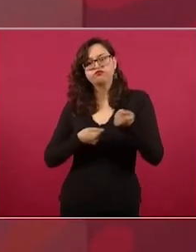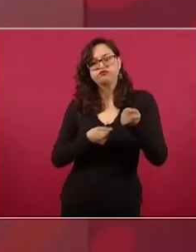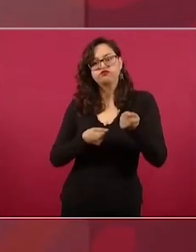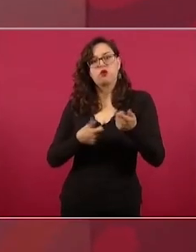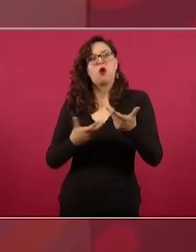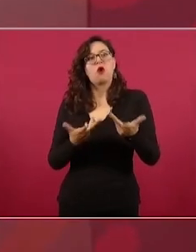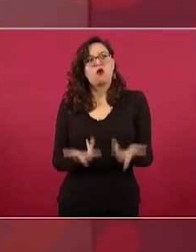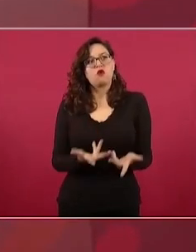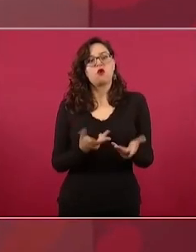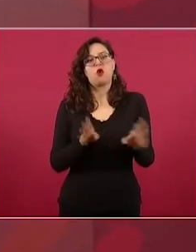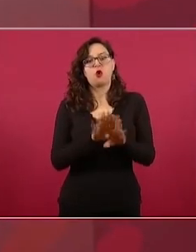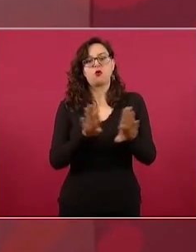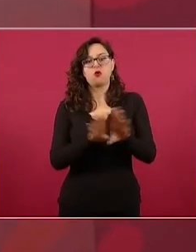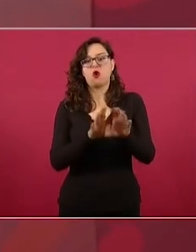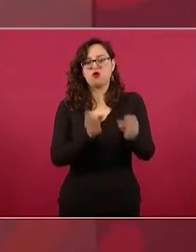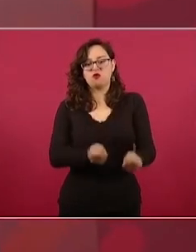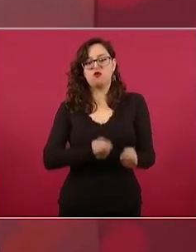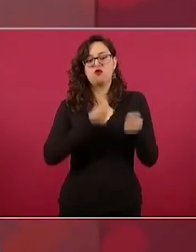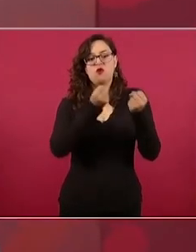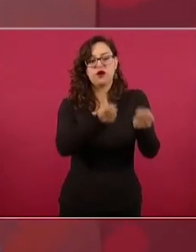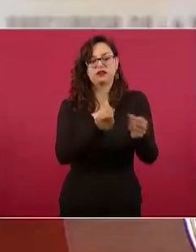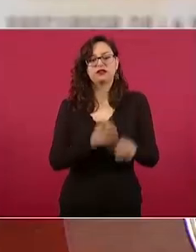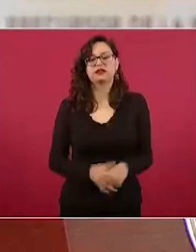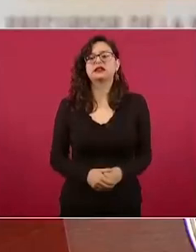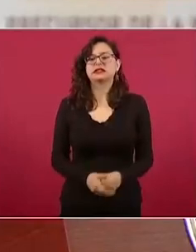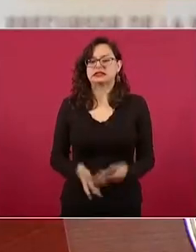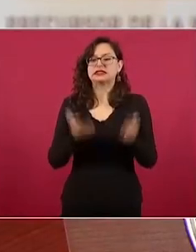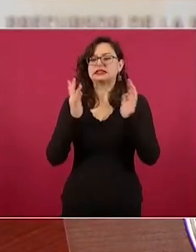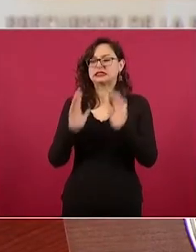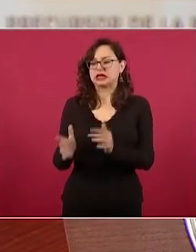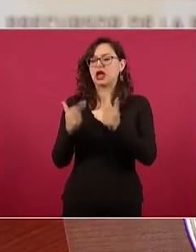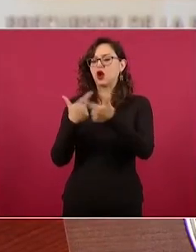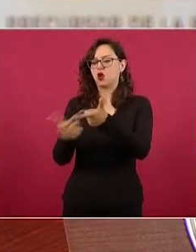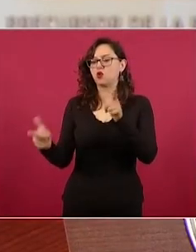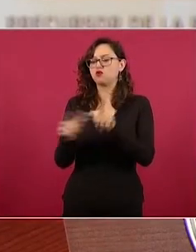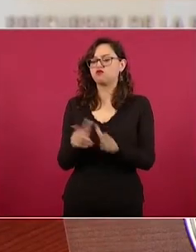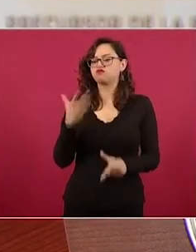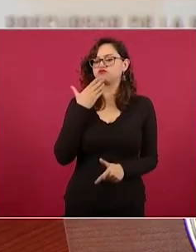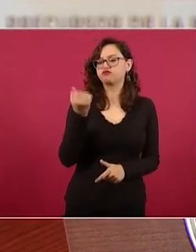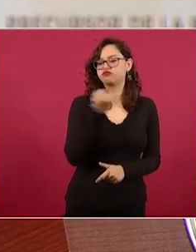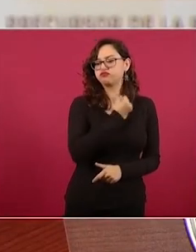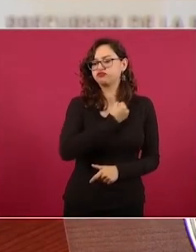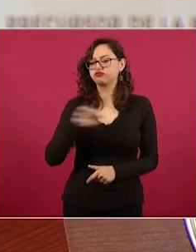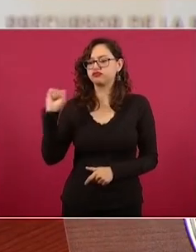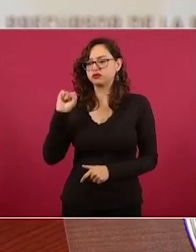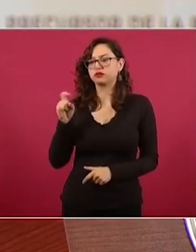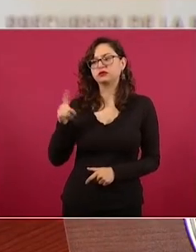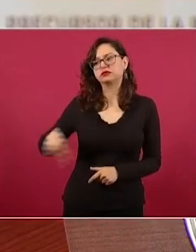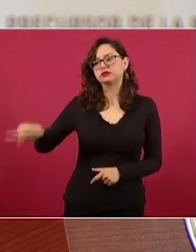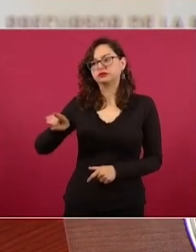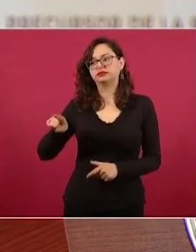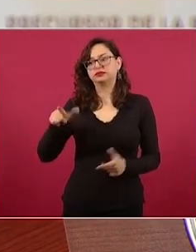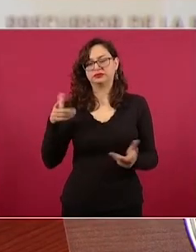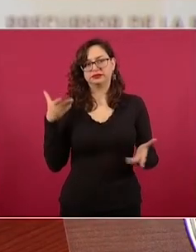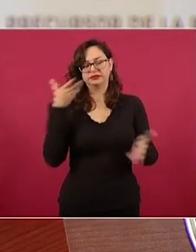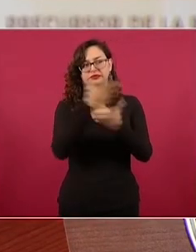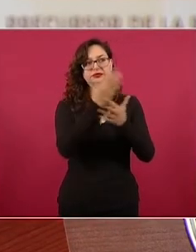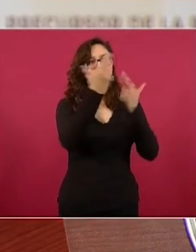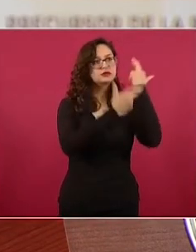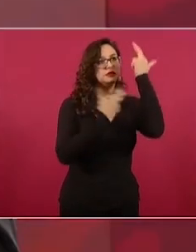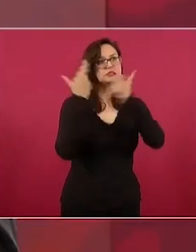de que veamos la posibilidad de que se apuntale